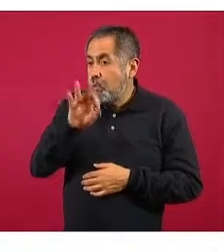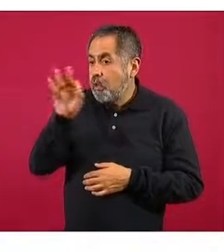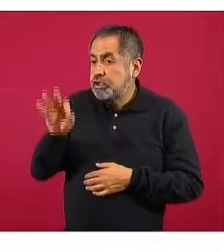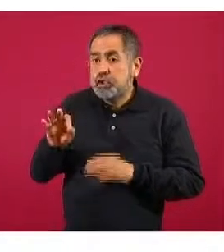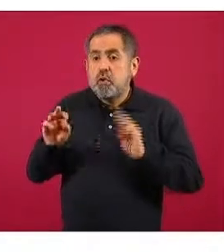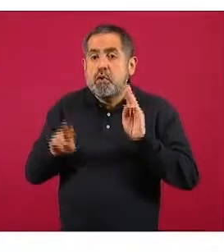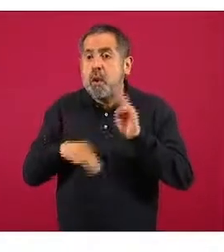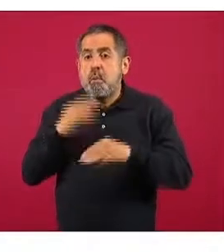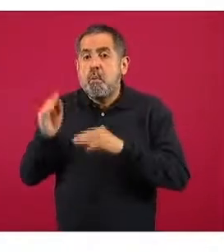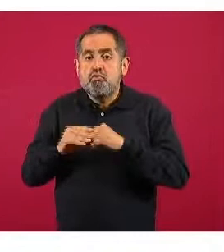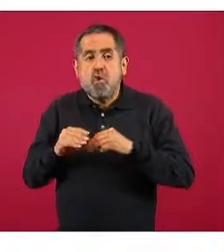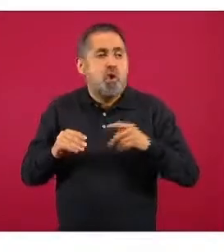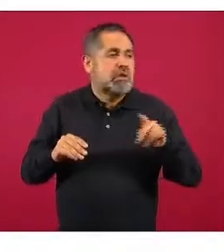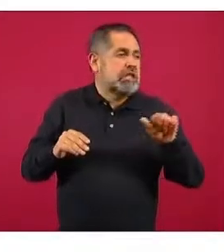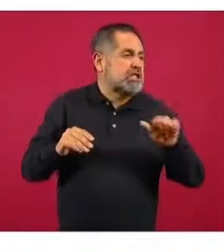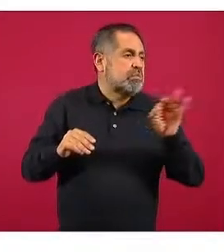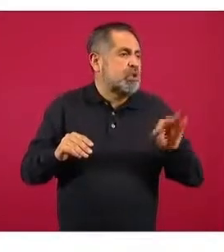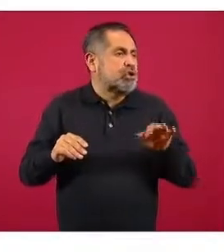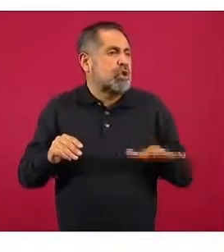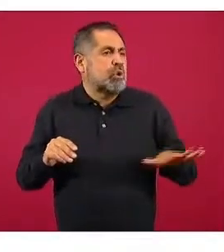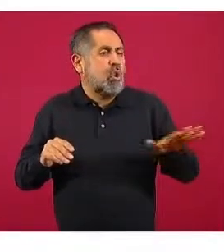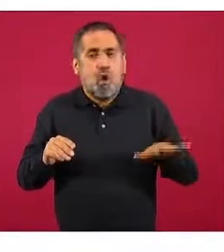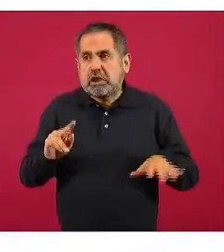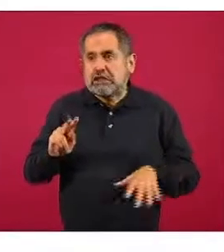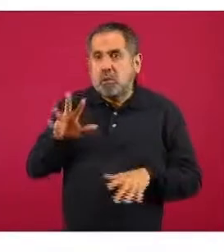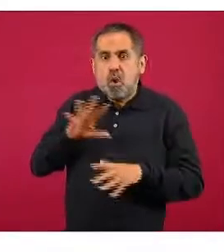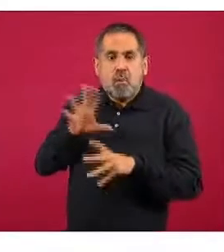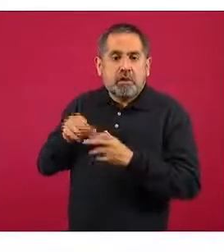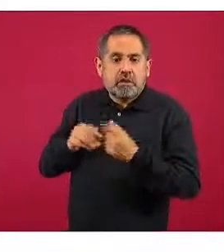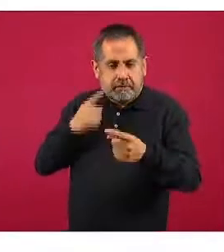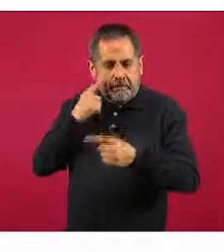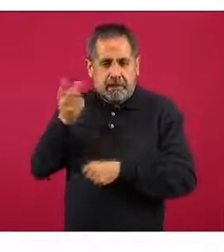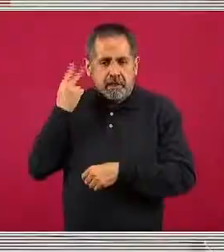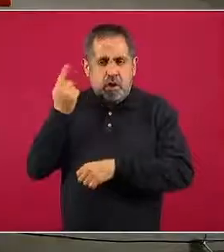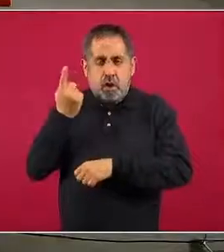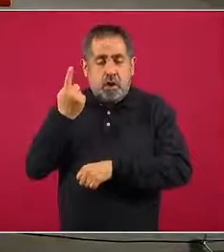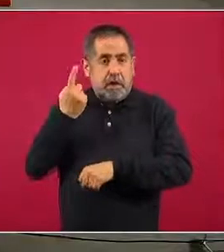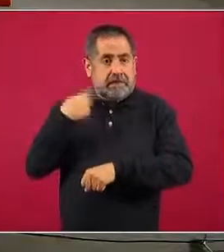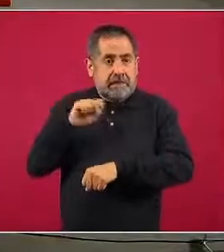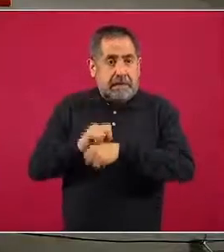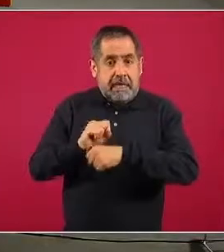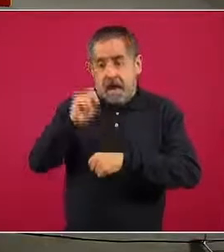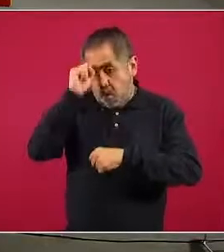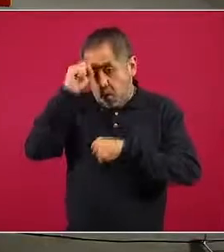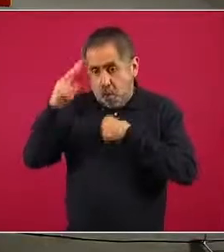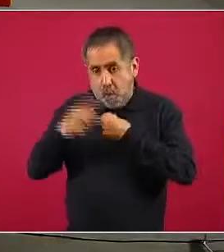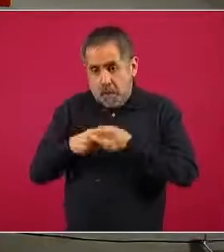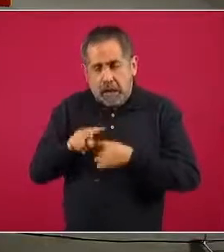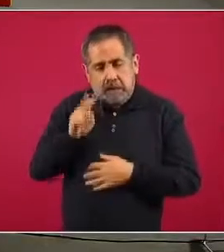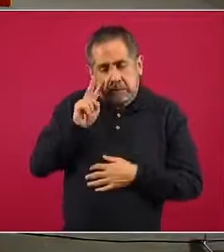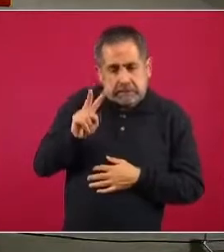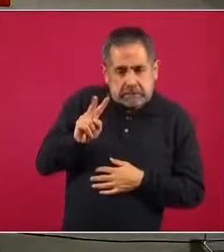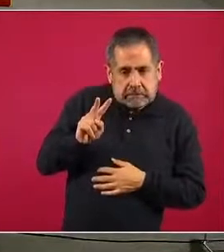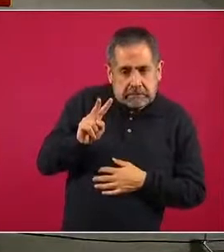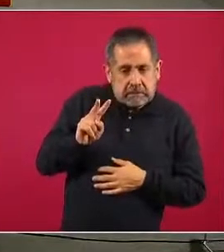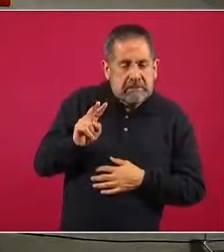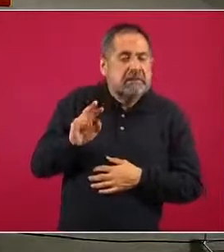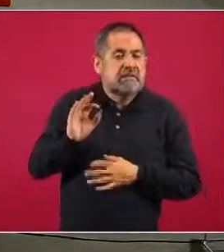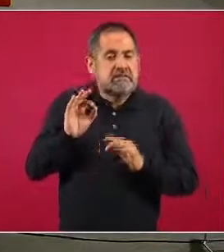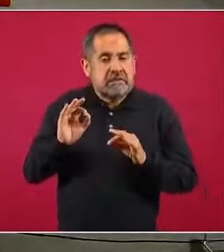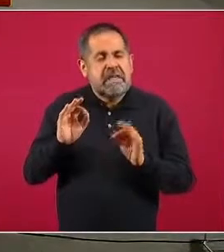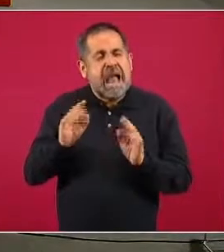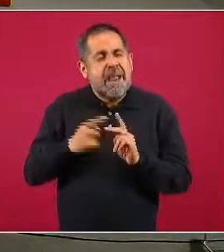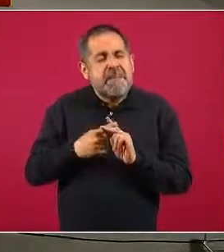mundo. Vemos cómo Europa la semana pasada empezaba a presentar una evidencia de un